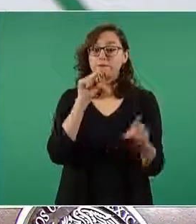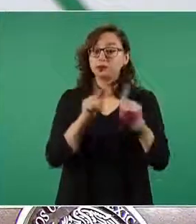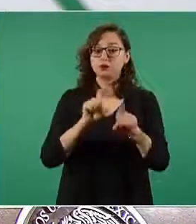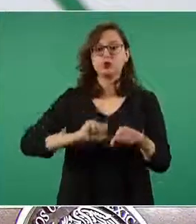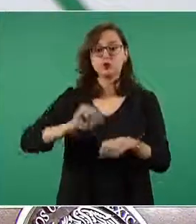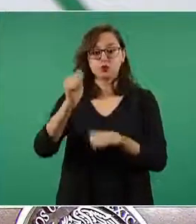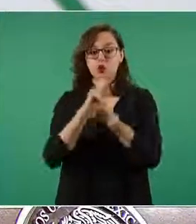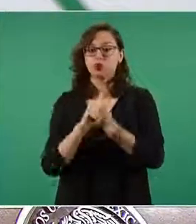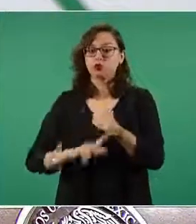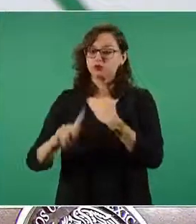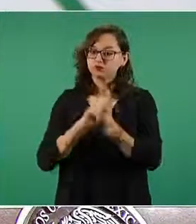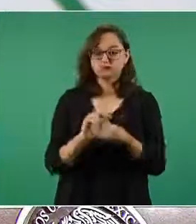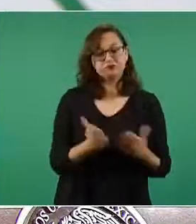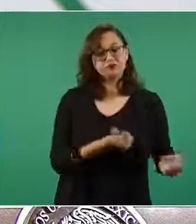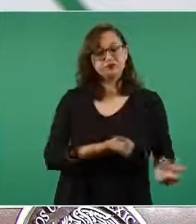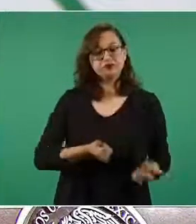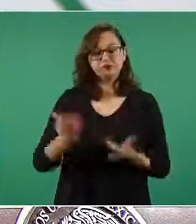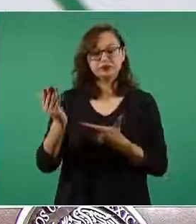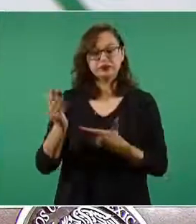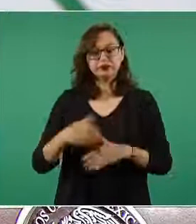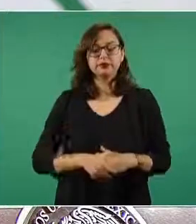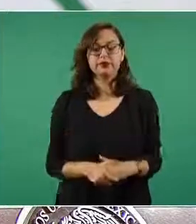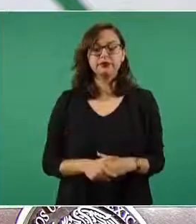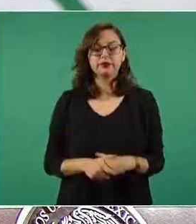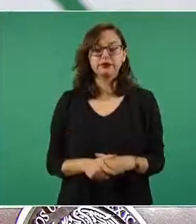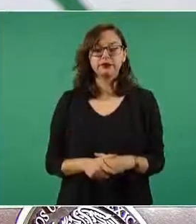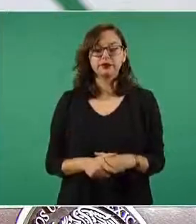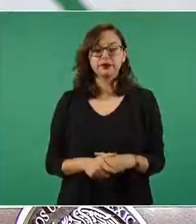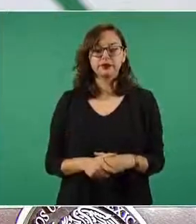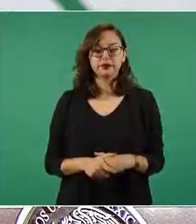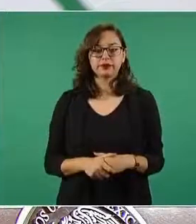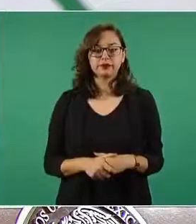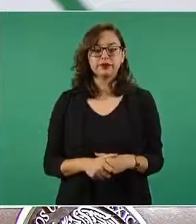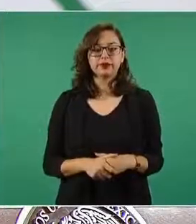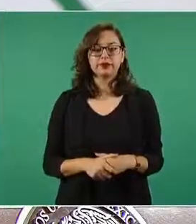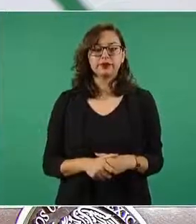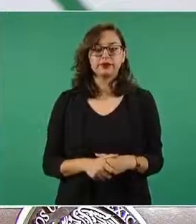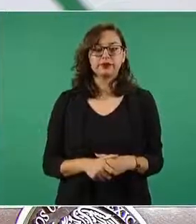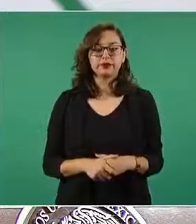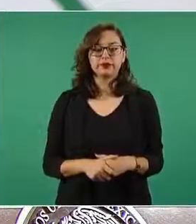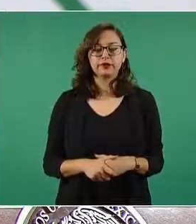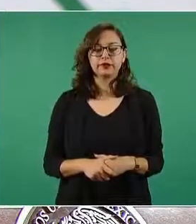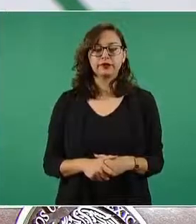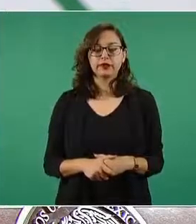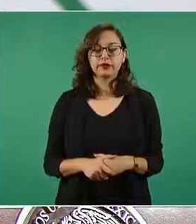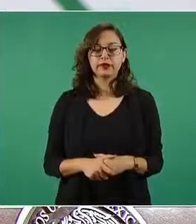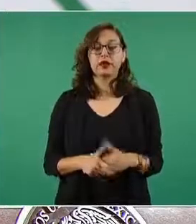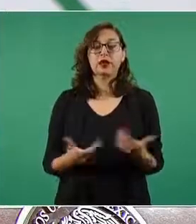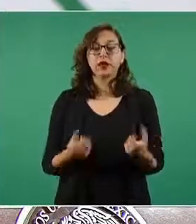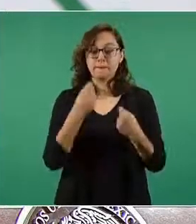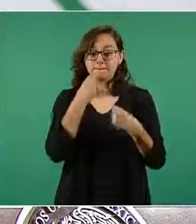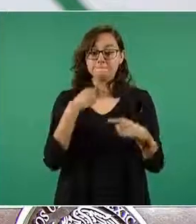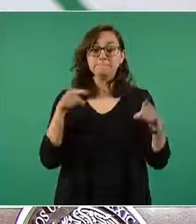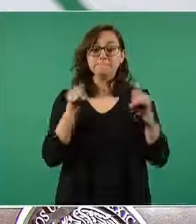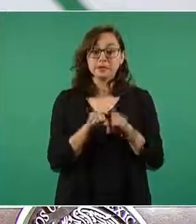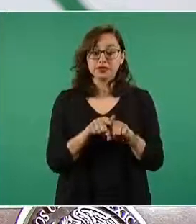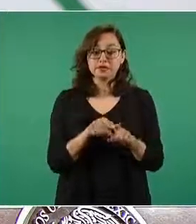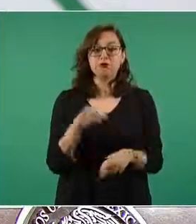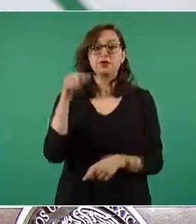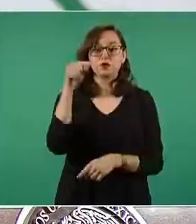que así lo requieran su ubicación y está puesta al aeropuerto internacional Felipe Ángeles